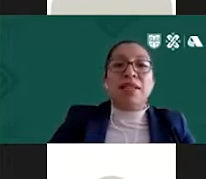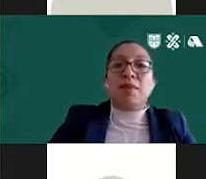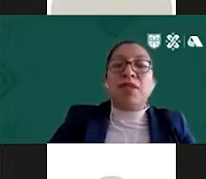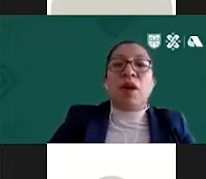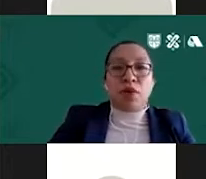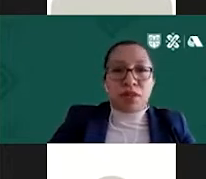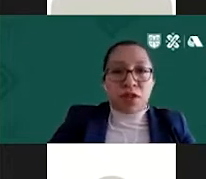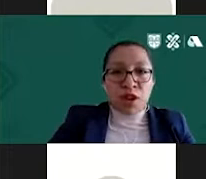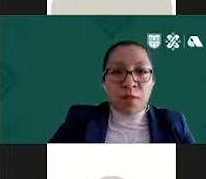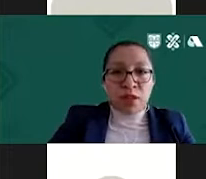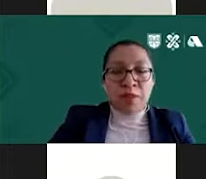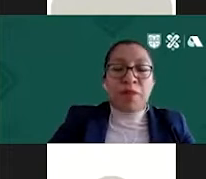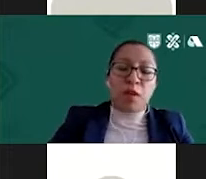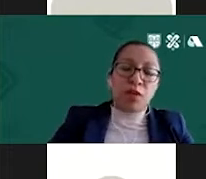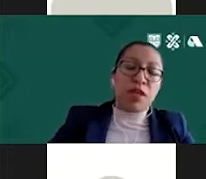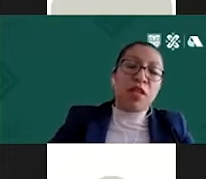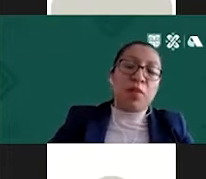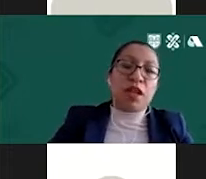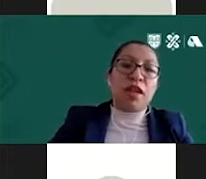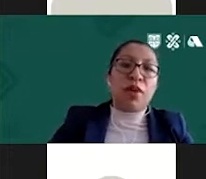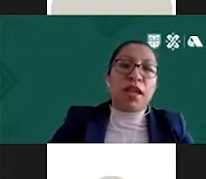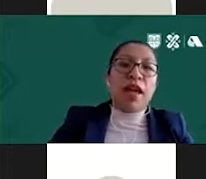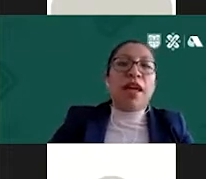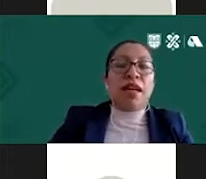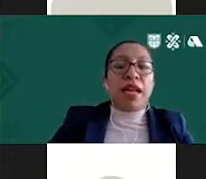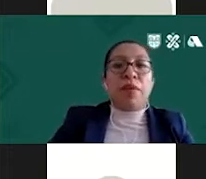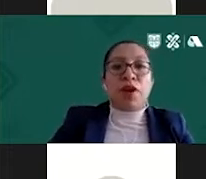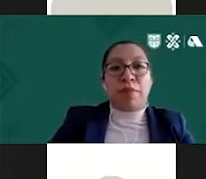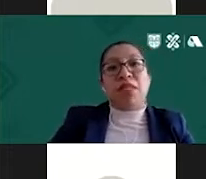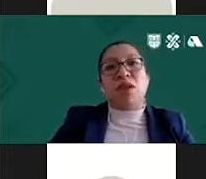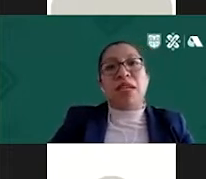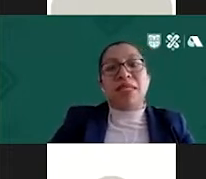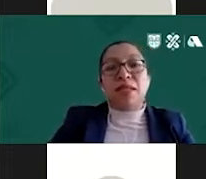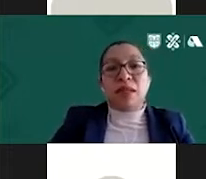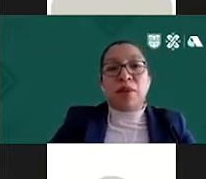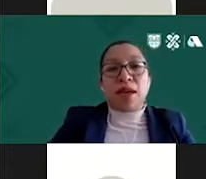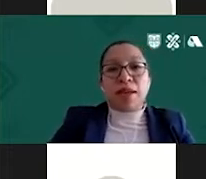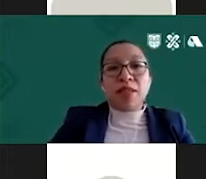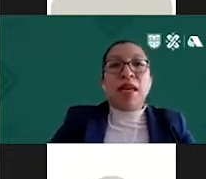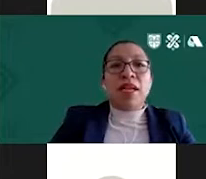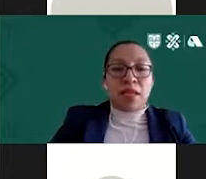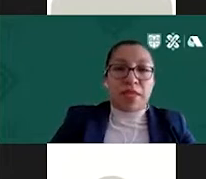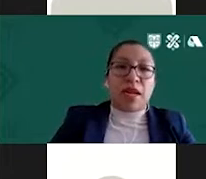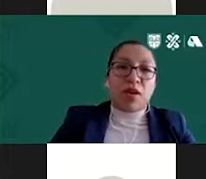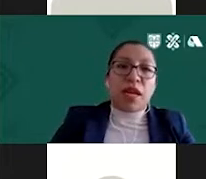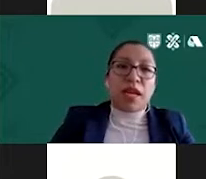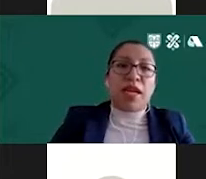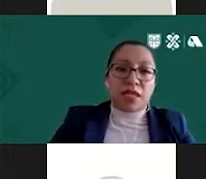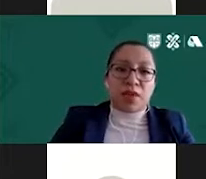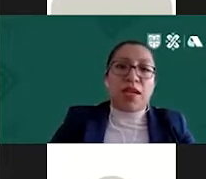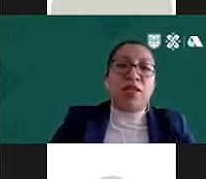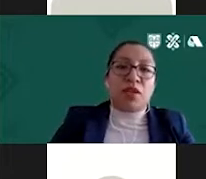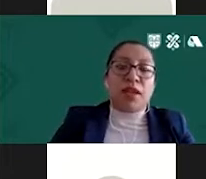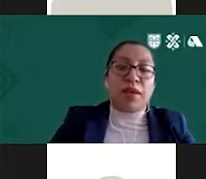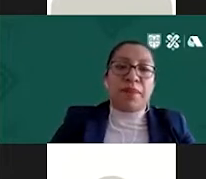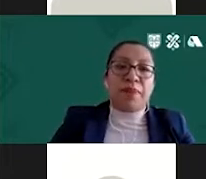a el servicio de apoyos económicos. Como ustedes se podrán dar cuenta, la programación de estas actividades se basaron en la